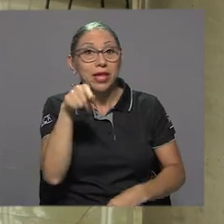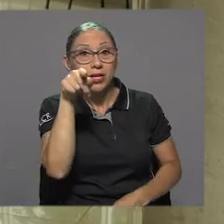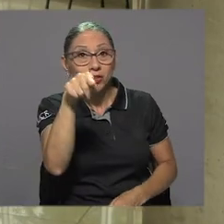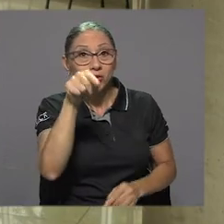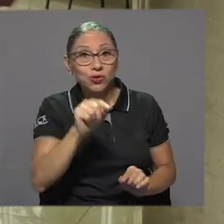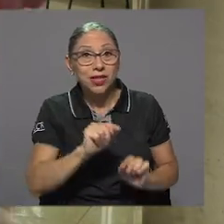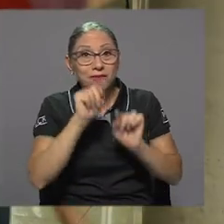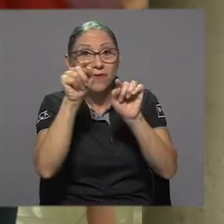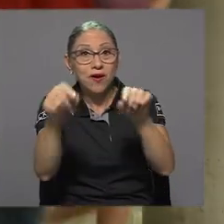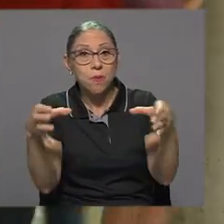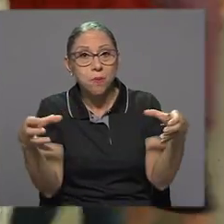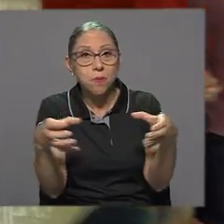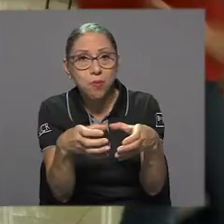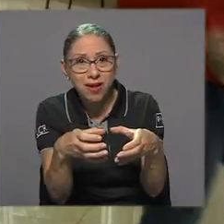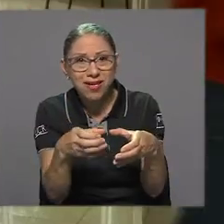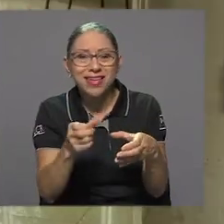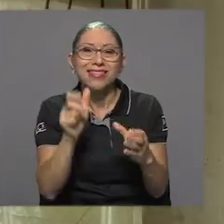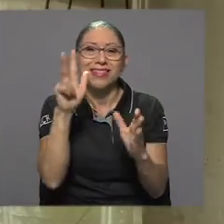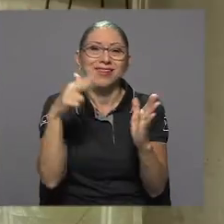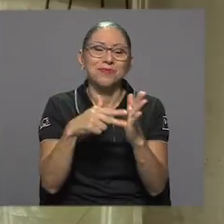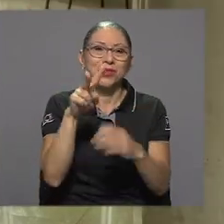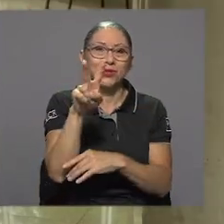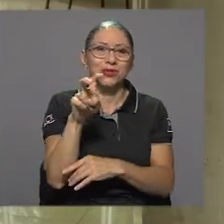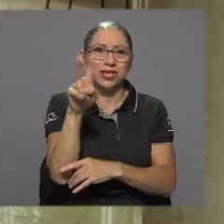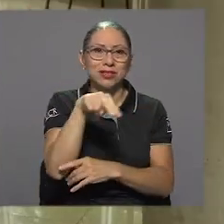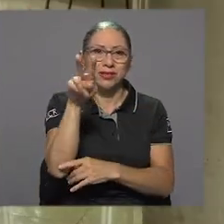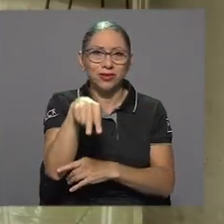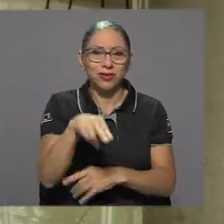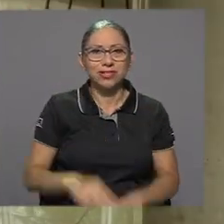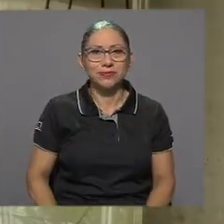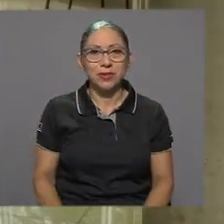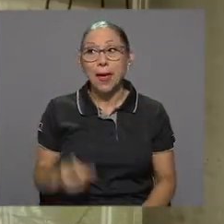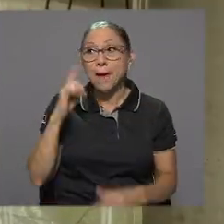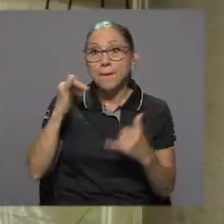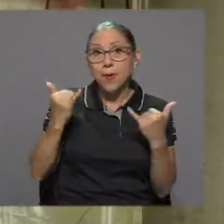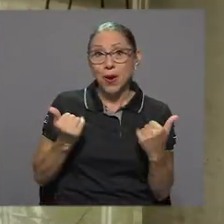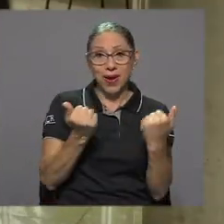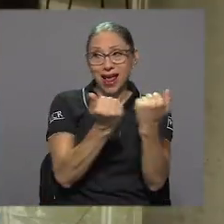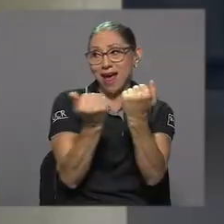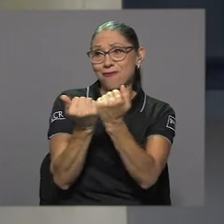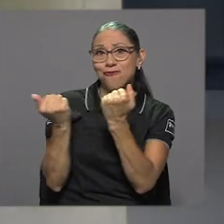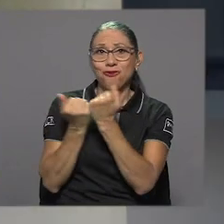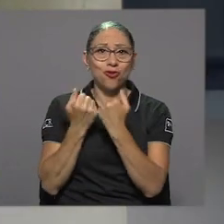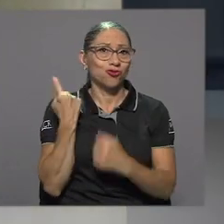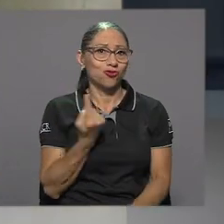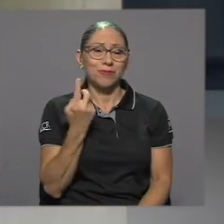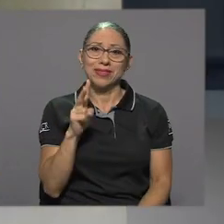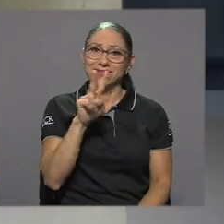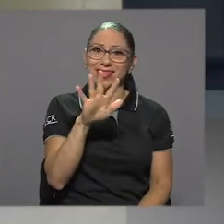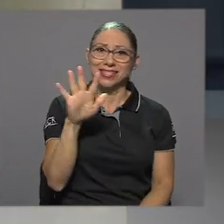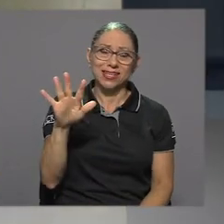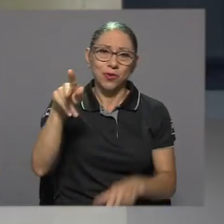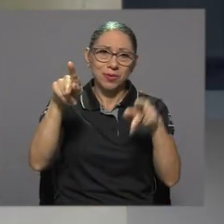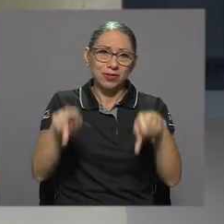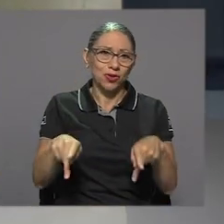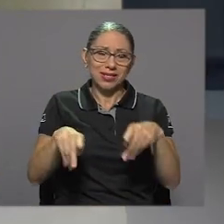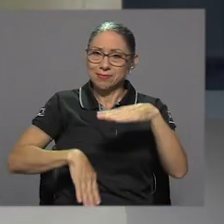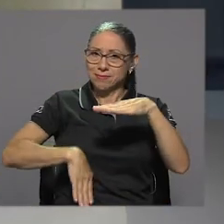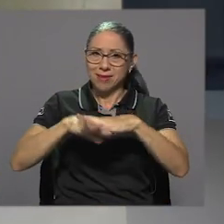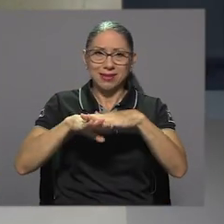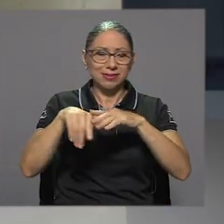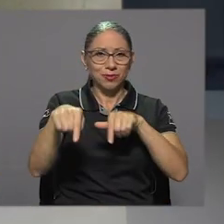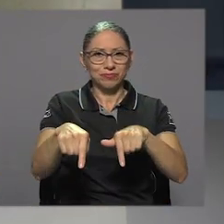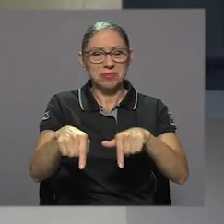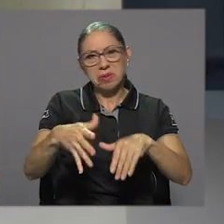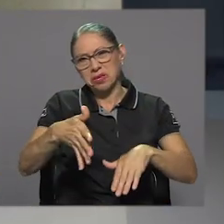persona y si usted asiste en burbuja, 3.200 colones. Por el momento del aforo es nada más de 25 personas